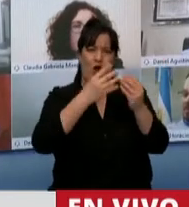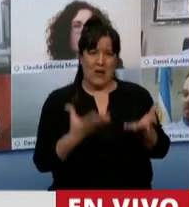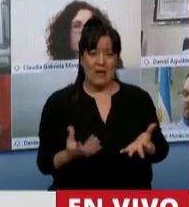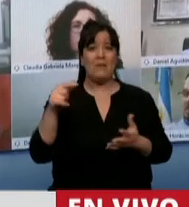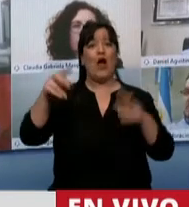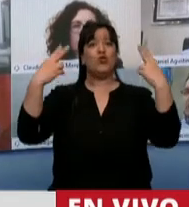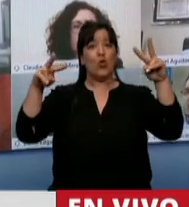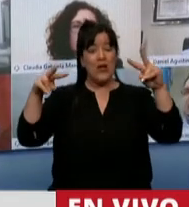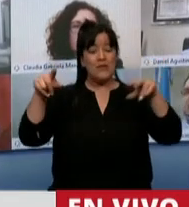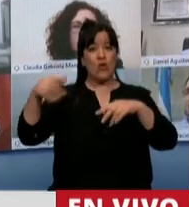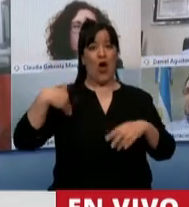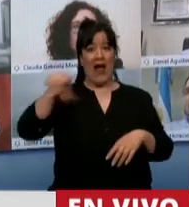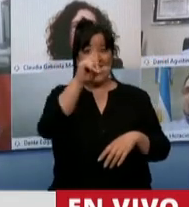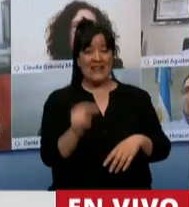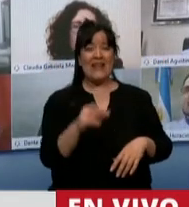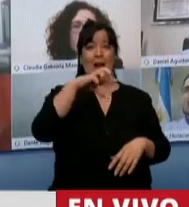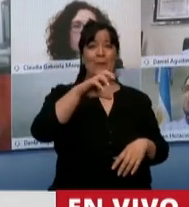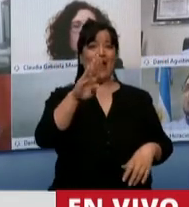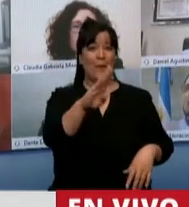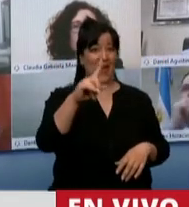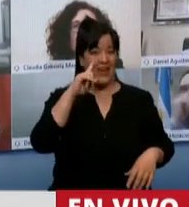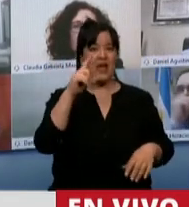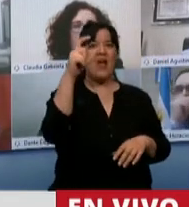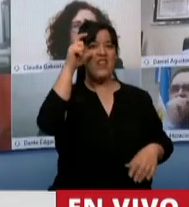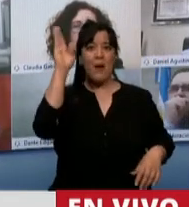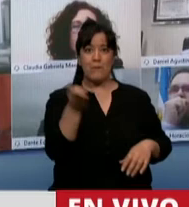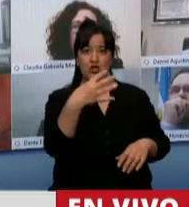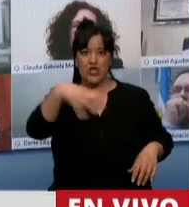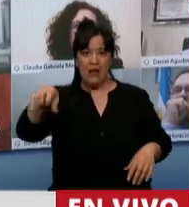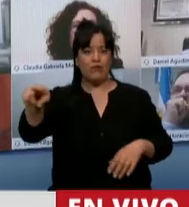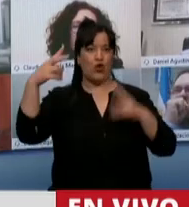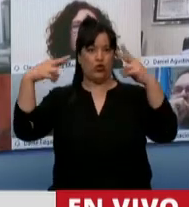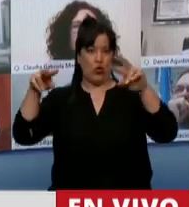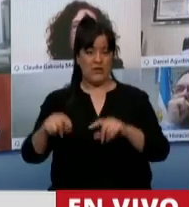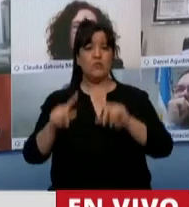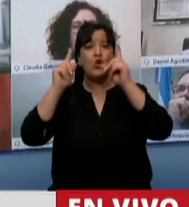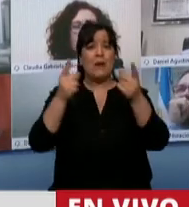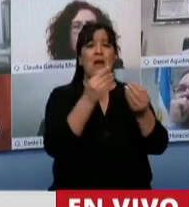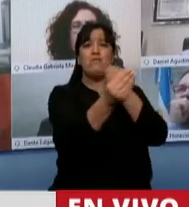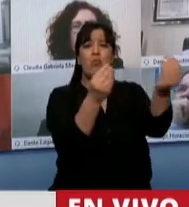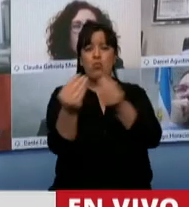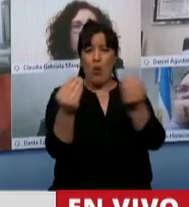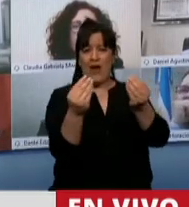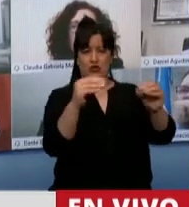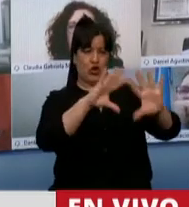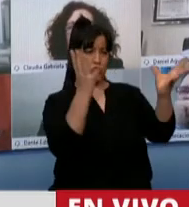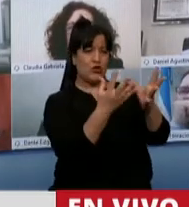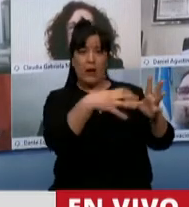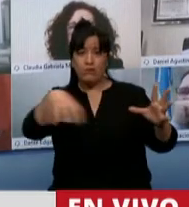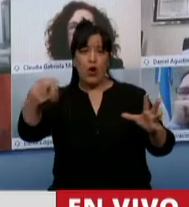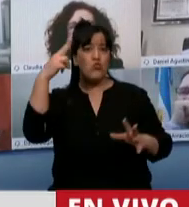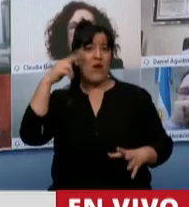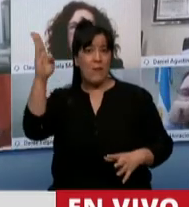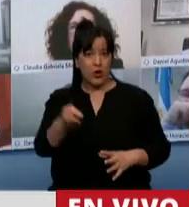representa el 10% del PBI, representa el 9% de los empleos generados en el país. Es una actividad